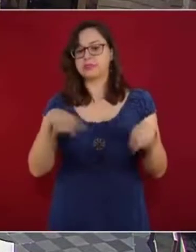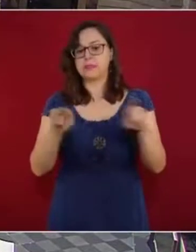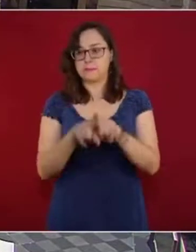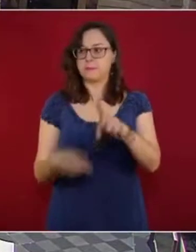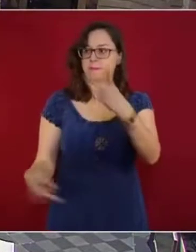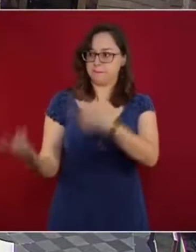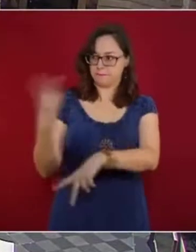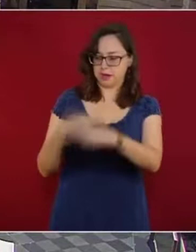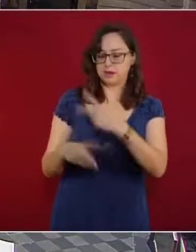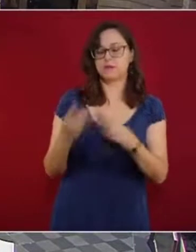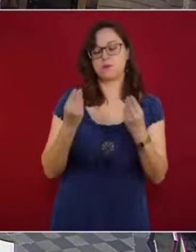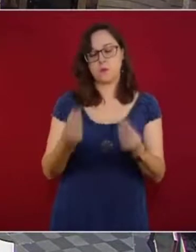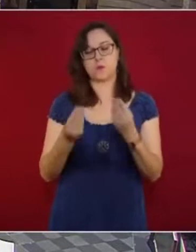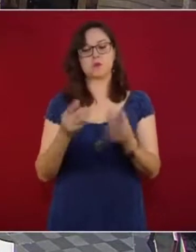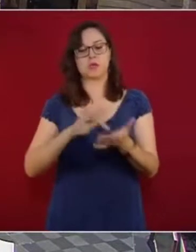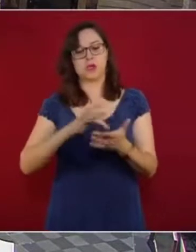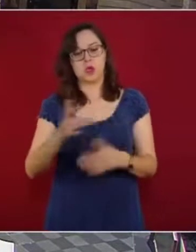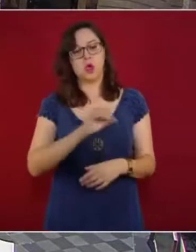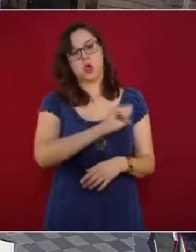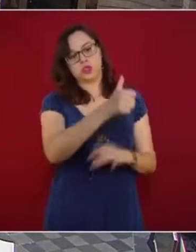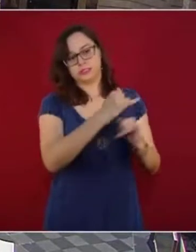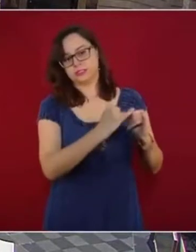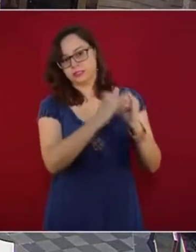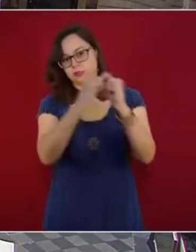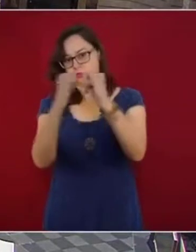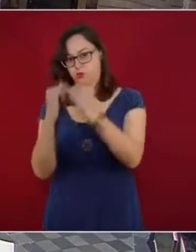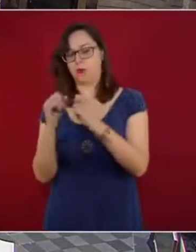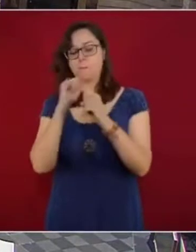asistir y a otras instituciones.